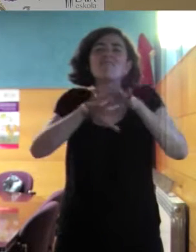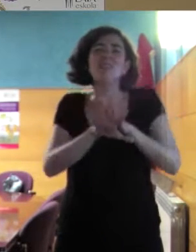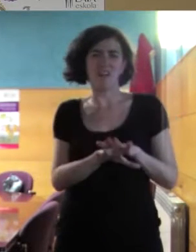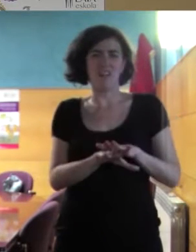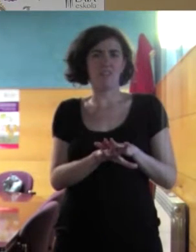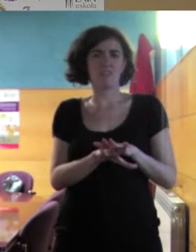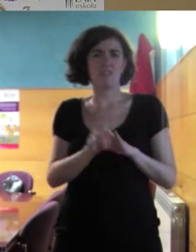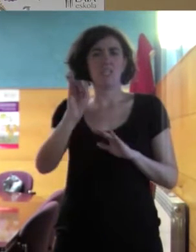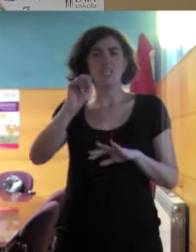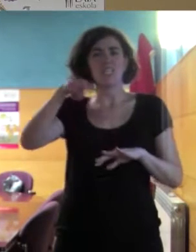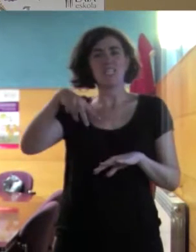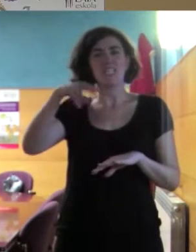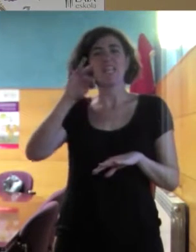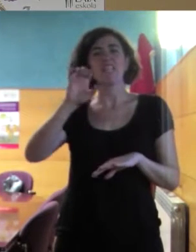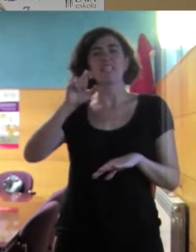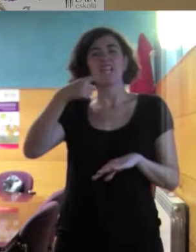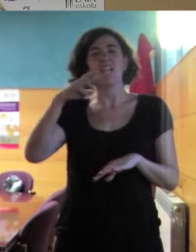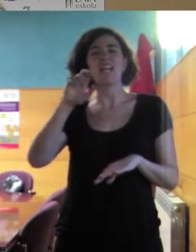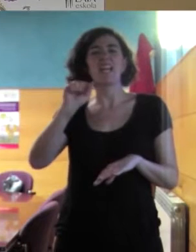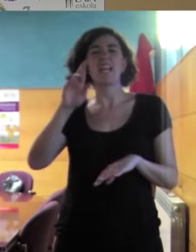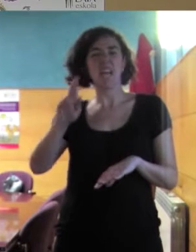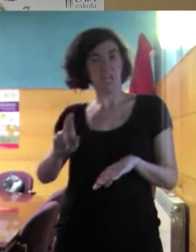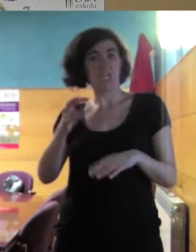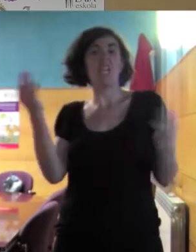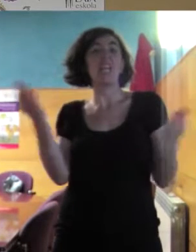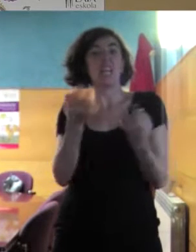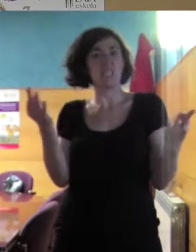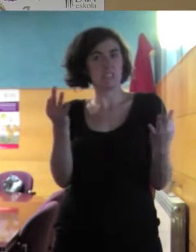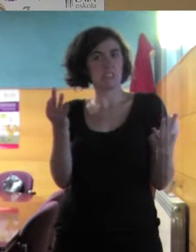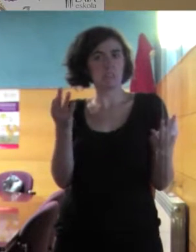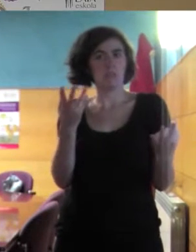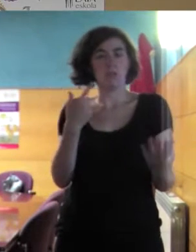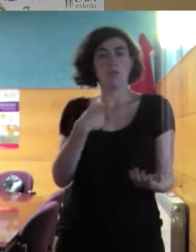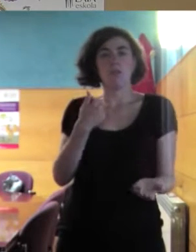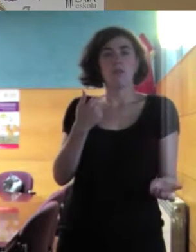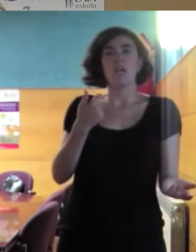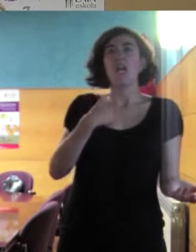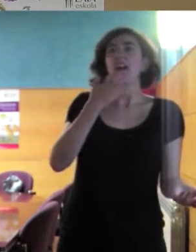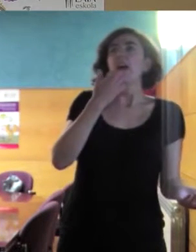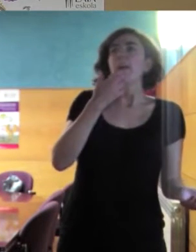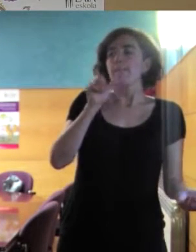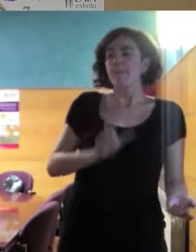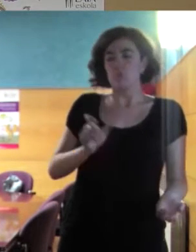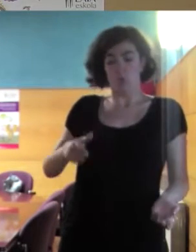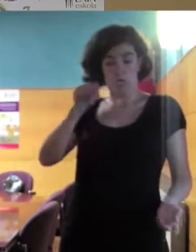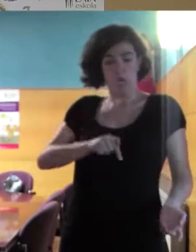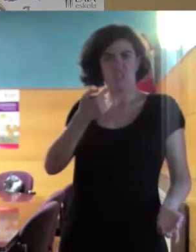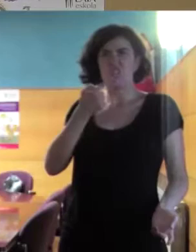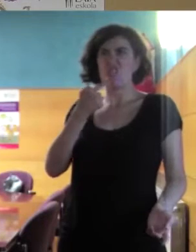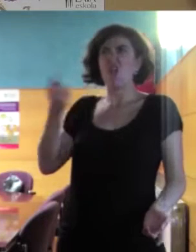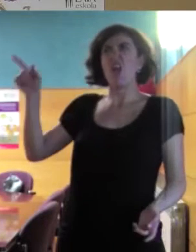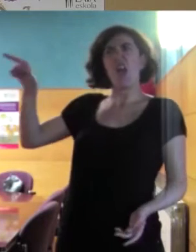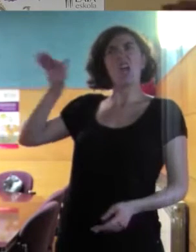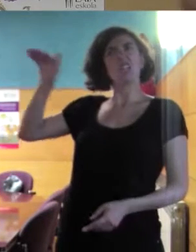que a la gente autóctona no se le cae de la boca cuando habla de la inmigración. ¿Se integran? ¿No se integran? ¿Se integran bien? ¿Se